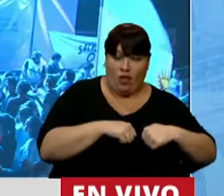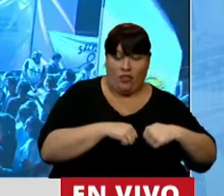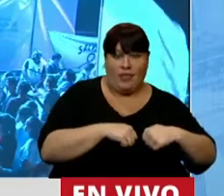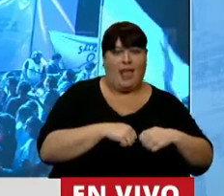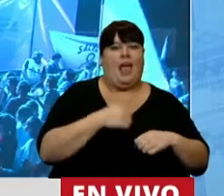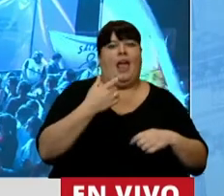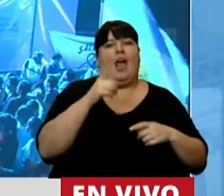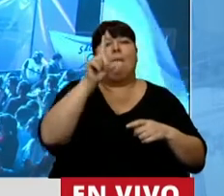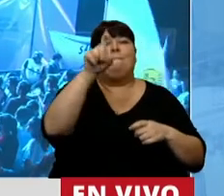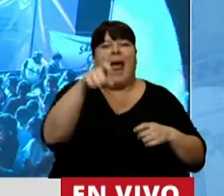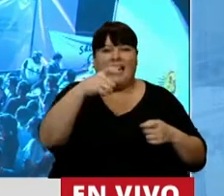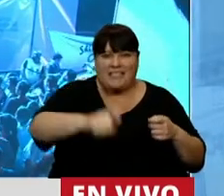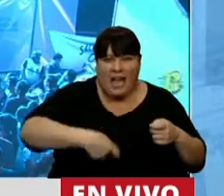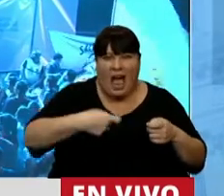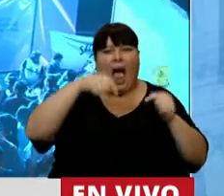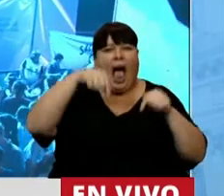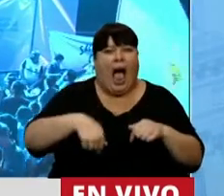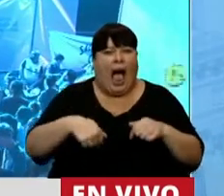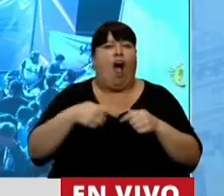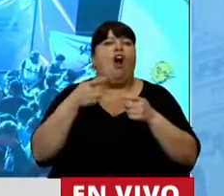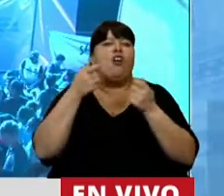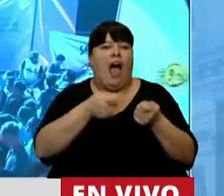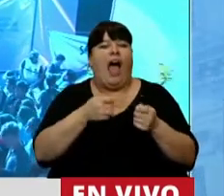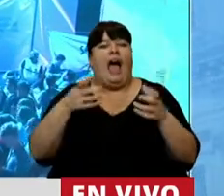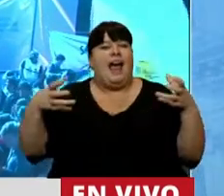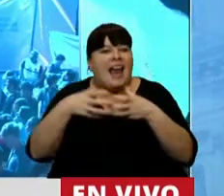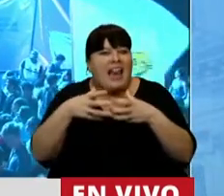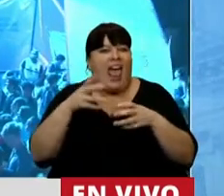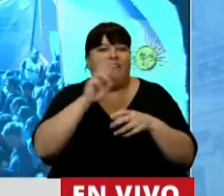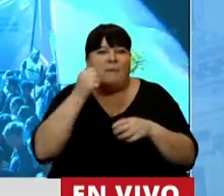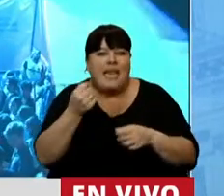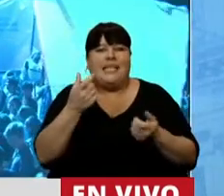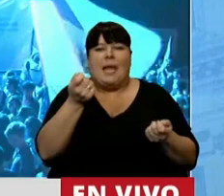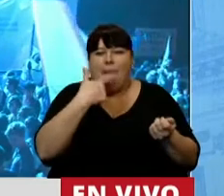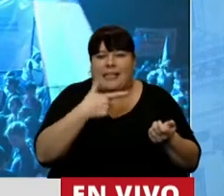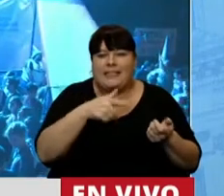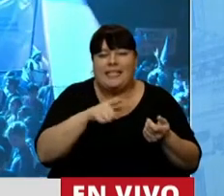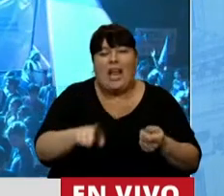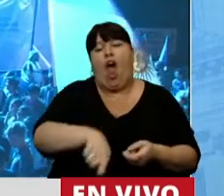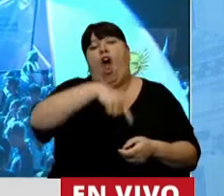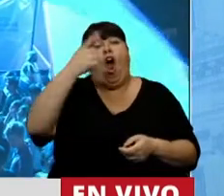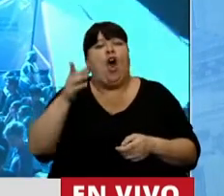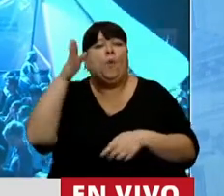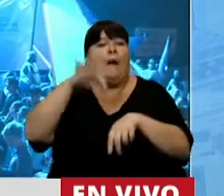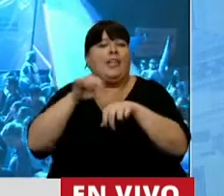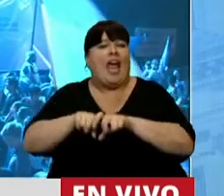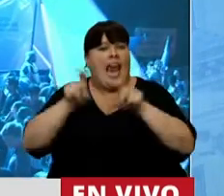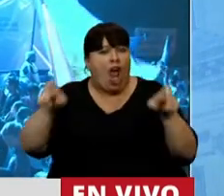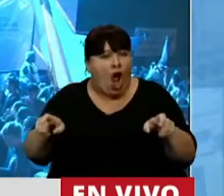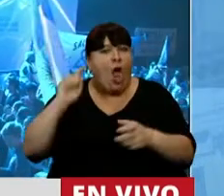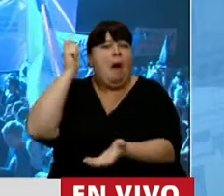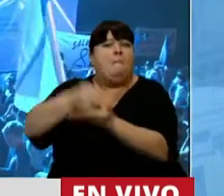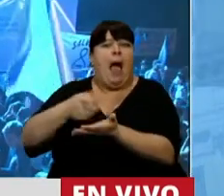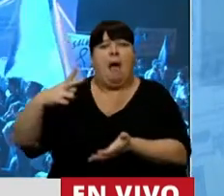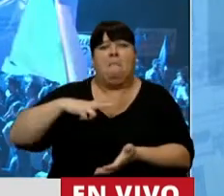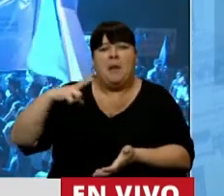con perchas, ahora acompañadas con redes feministas y con pastillas, y otras van al ginecólogo y pagan